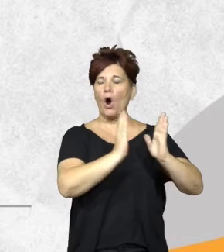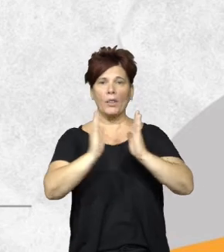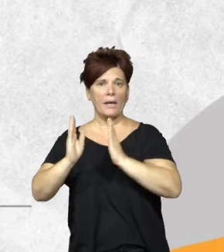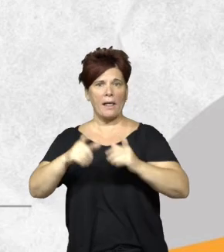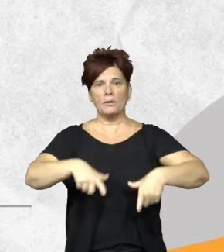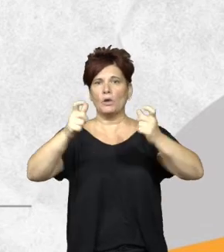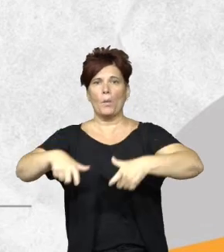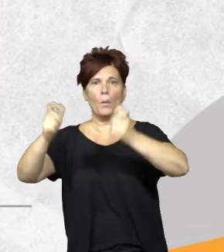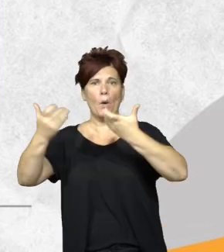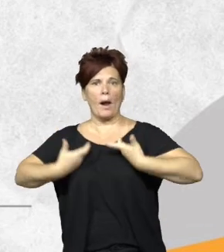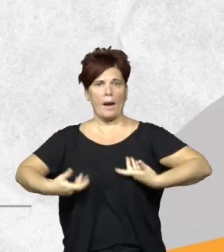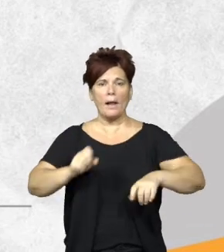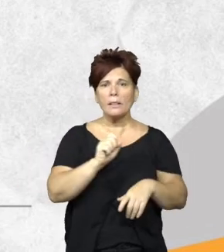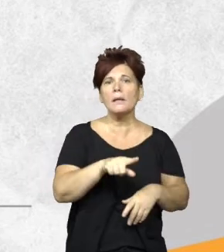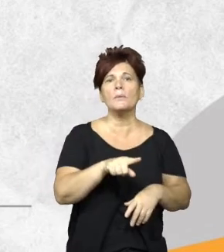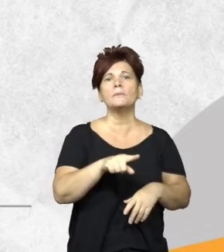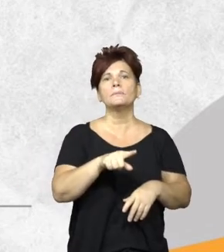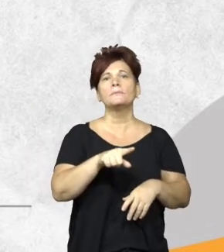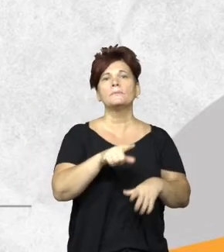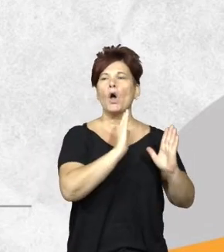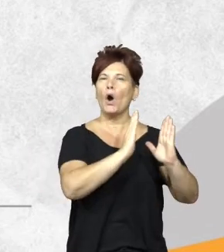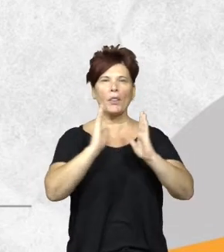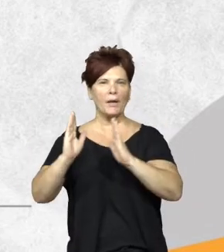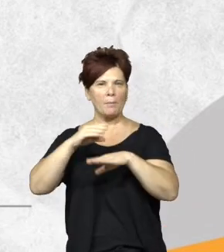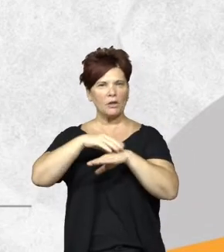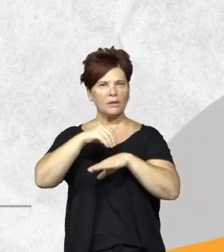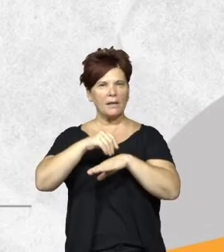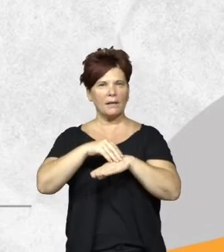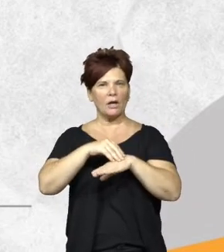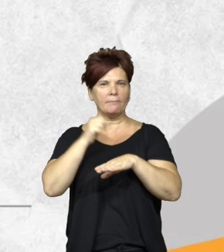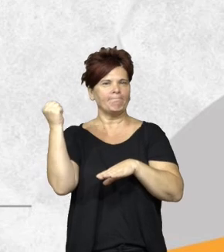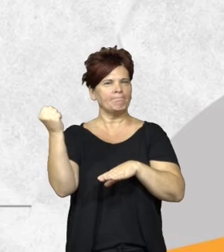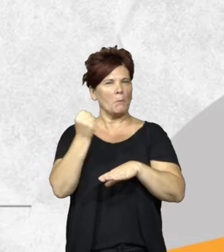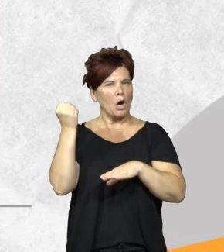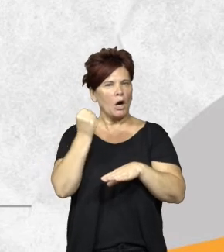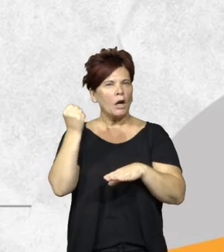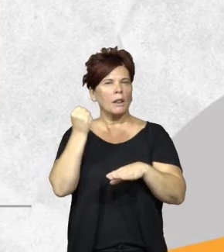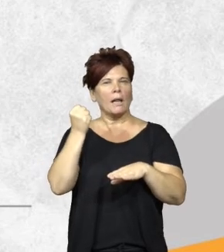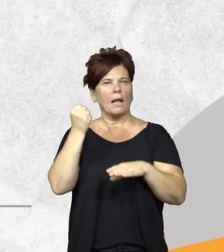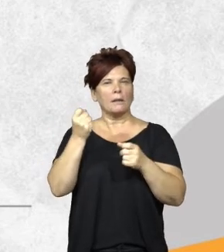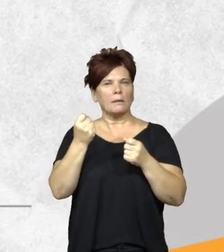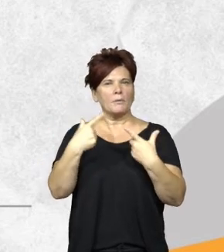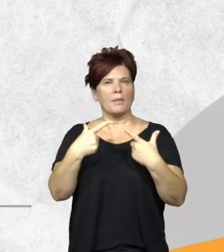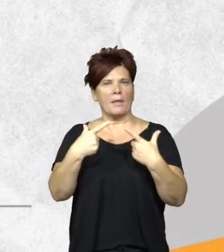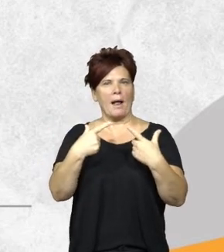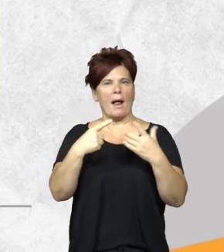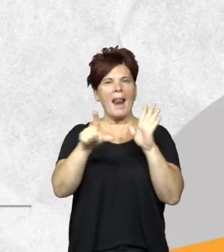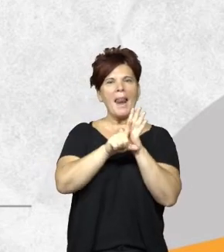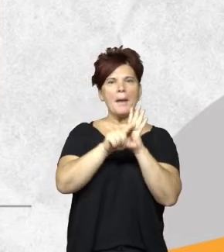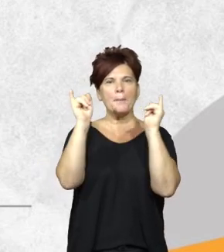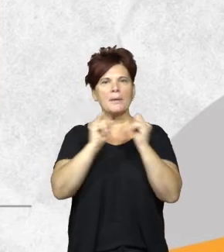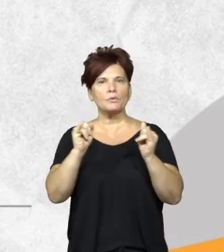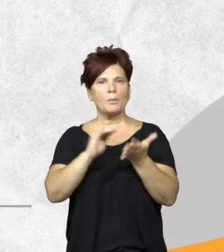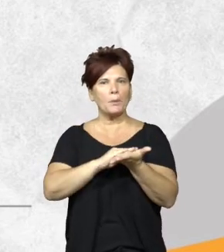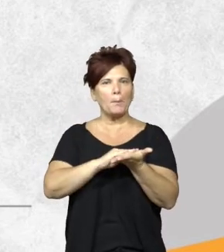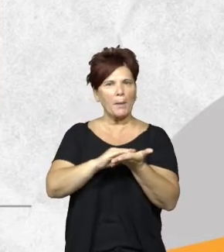bosques nativos que el ordenamiento territorial es un elemento clave que establece la ley de presupuestos mínimos de